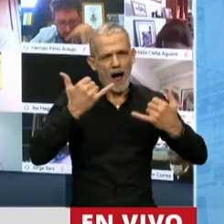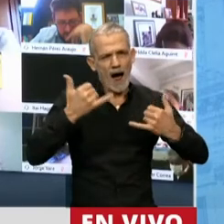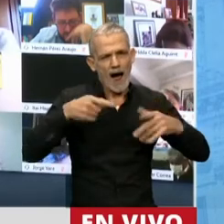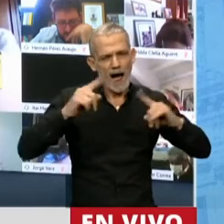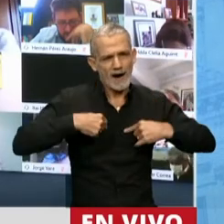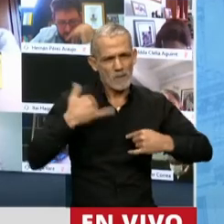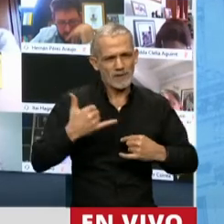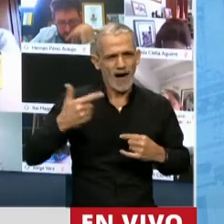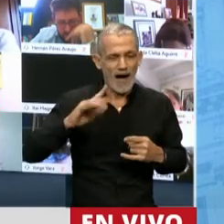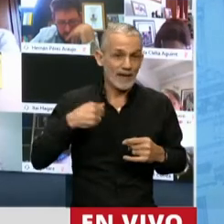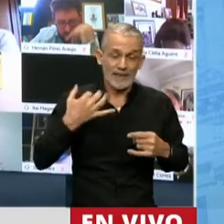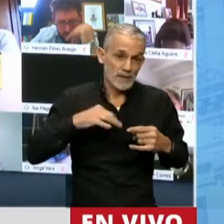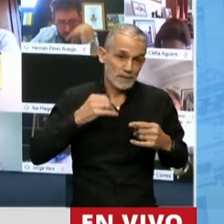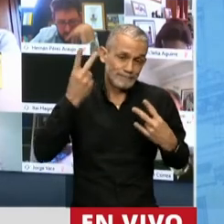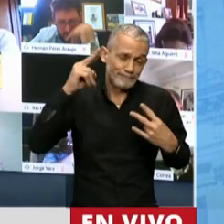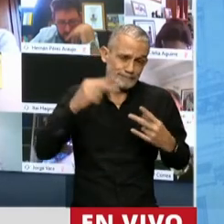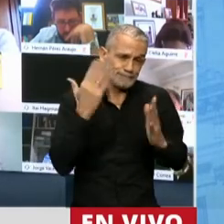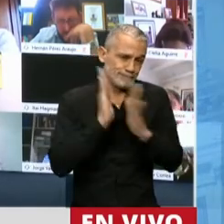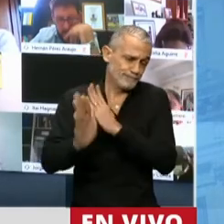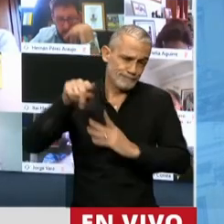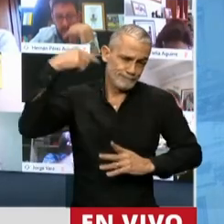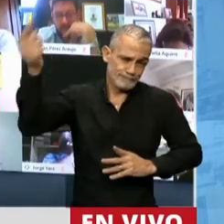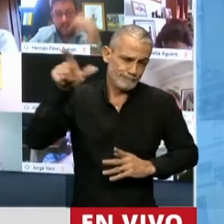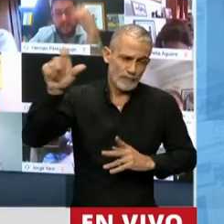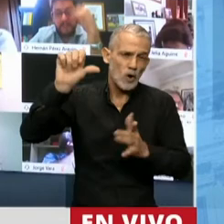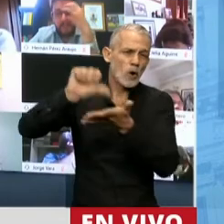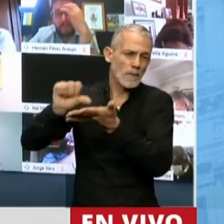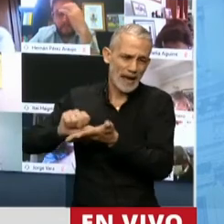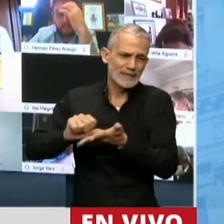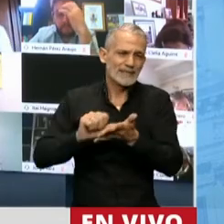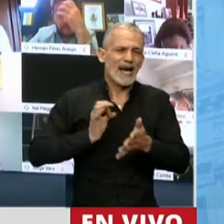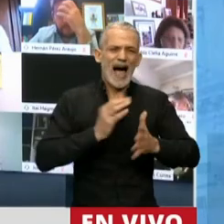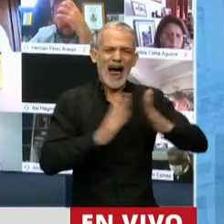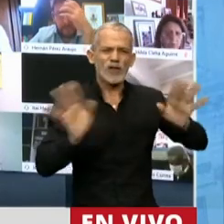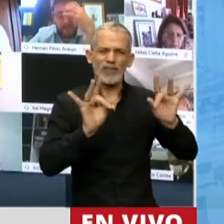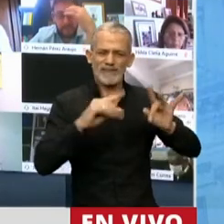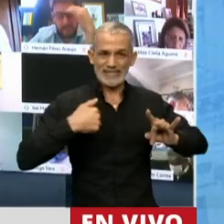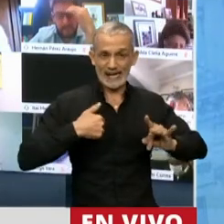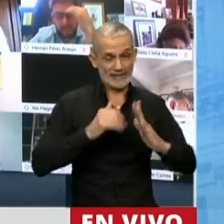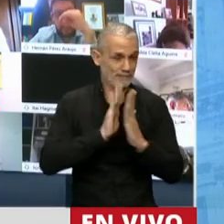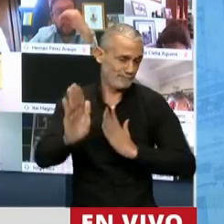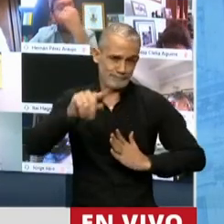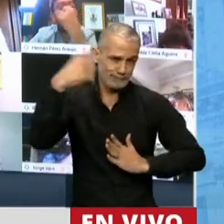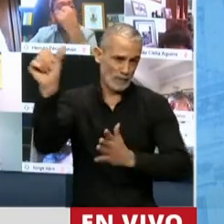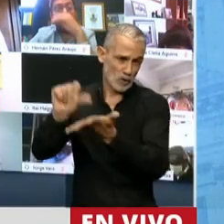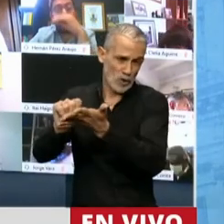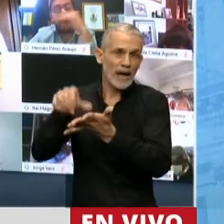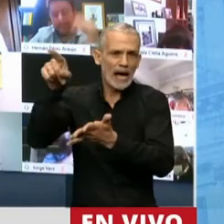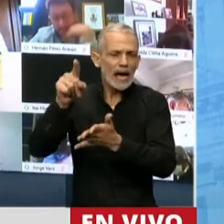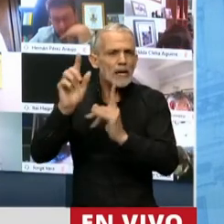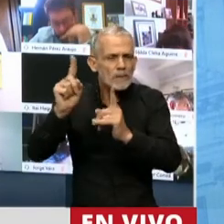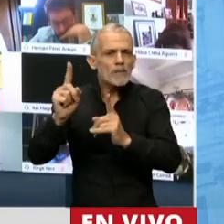otros, debió exiliarse en los años más duros de la Argentina y desde allí seguir